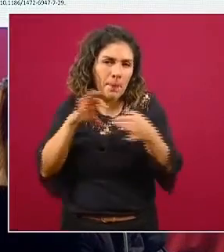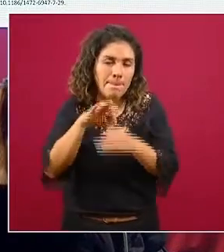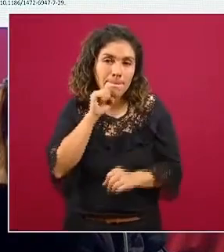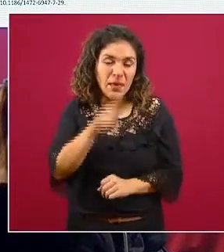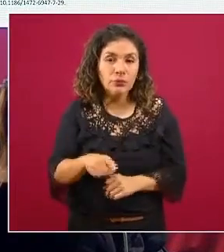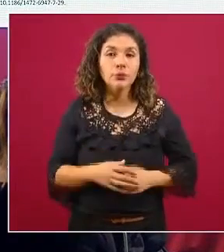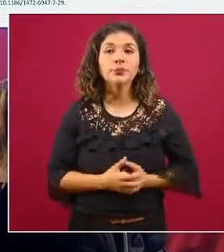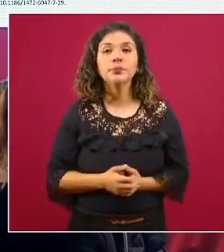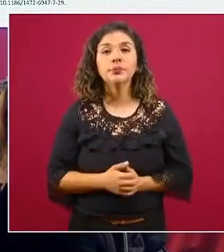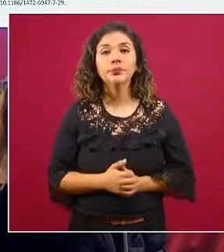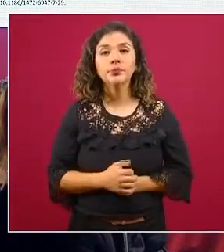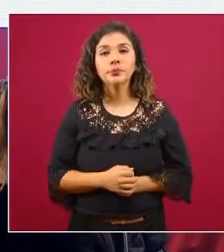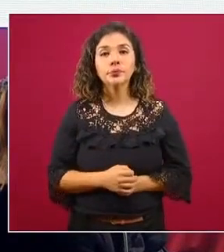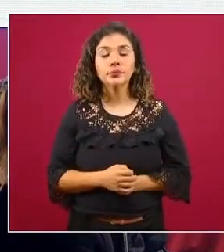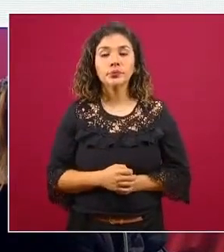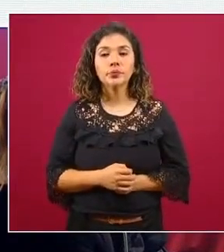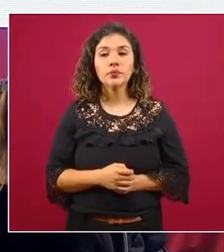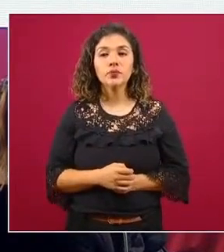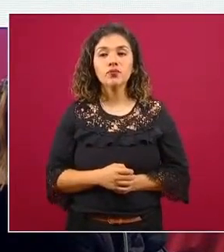me das la siguiente por favor